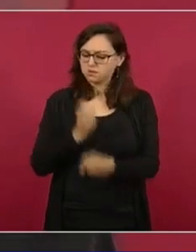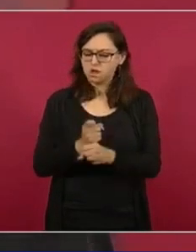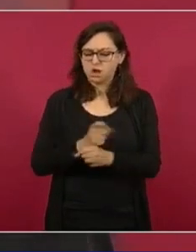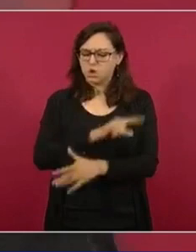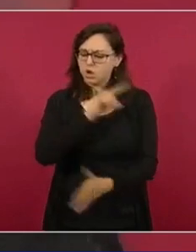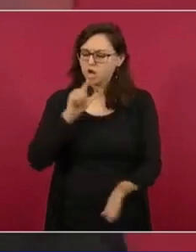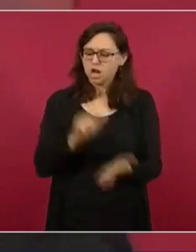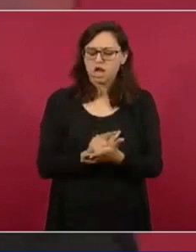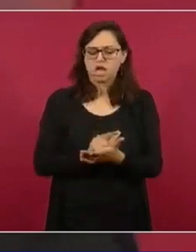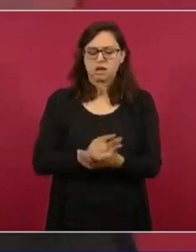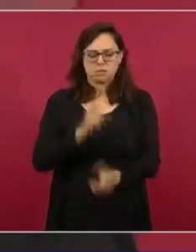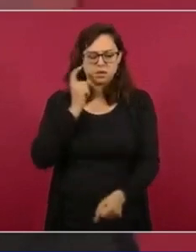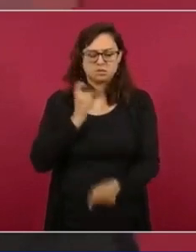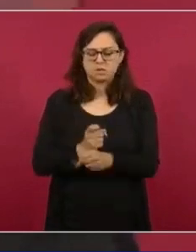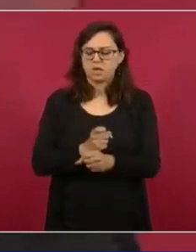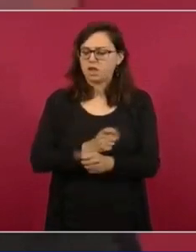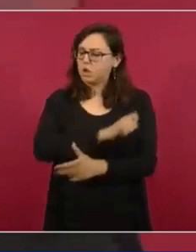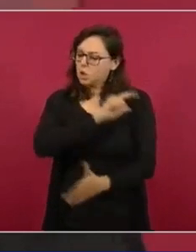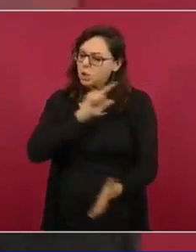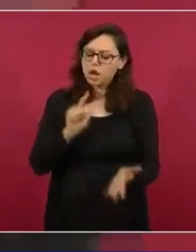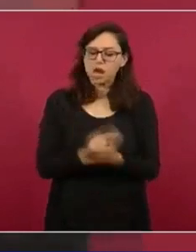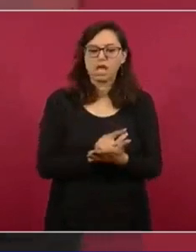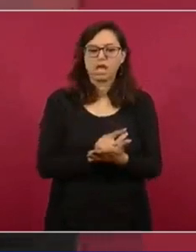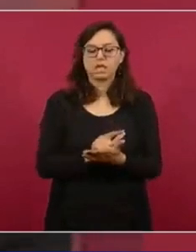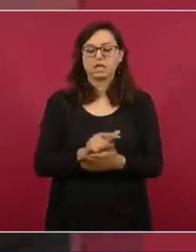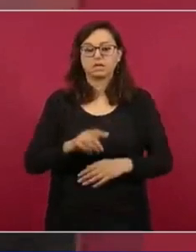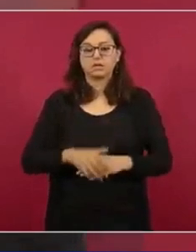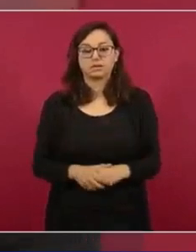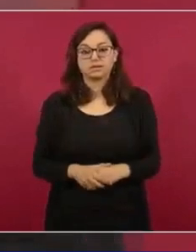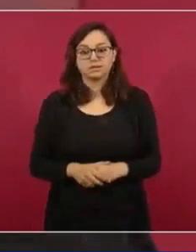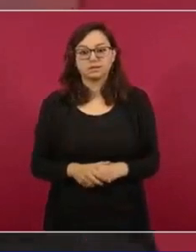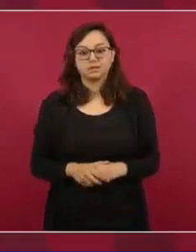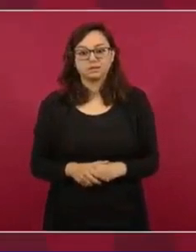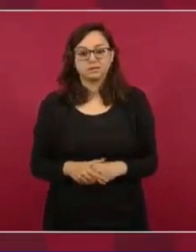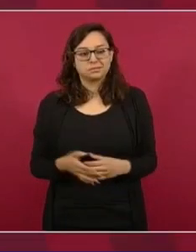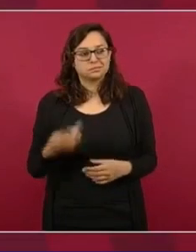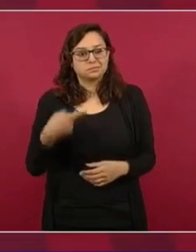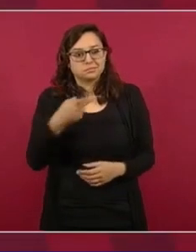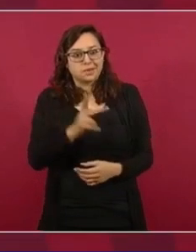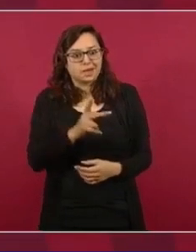la ley es la ley. Estaban cometiendo una injusticia